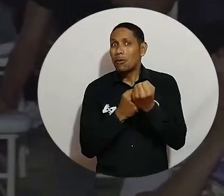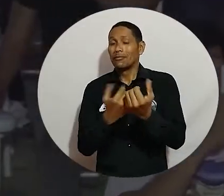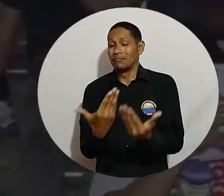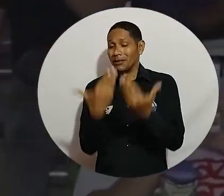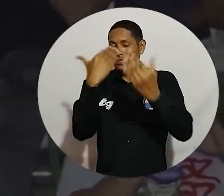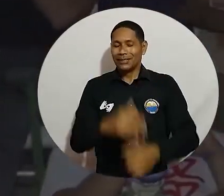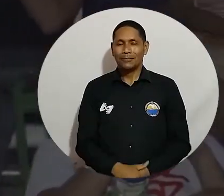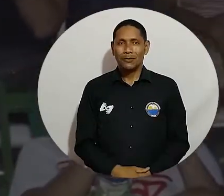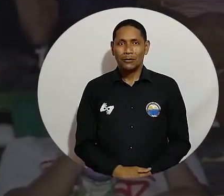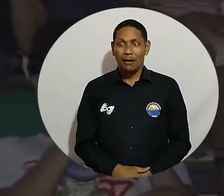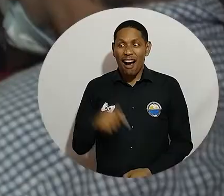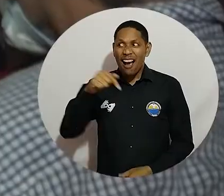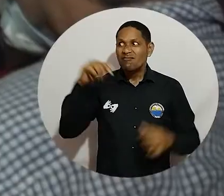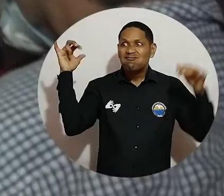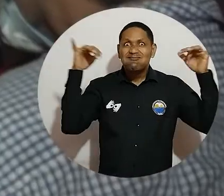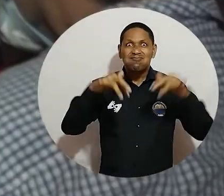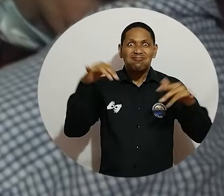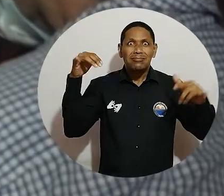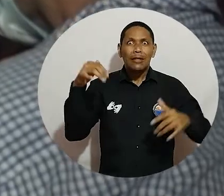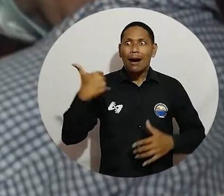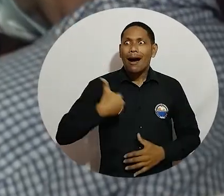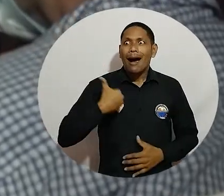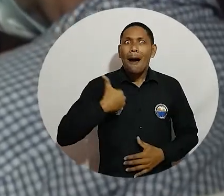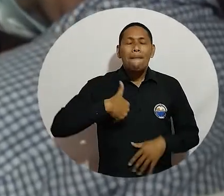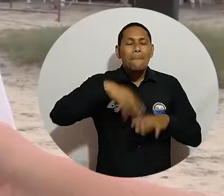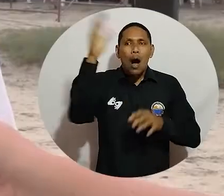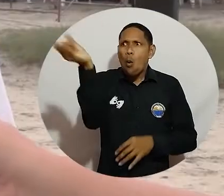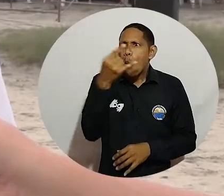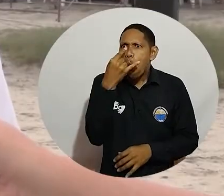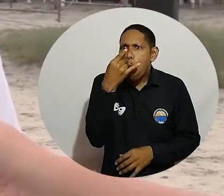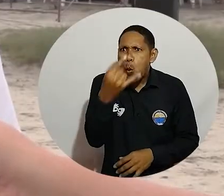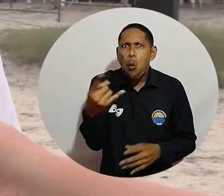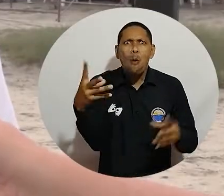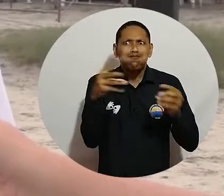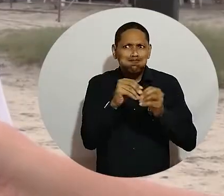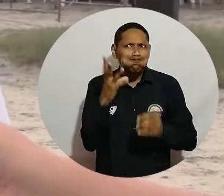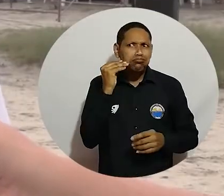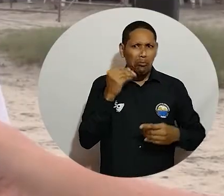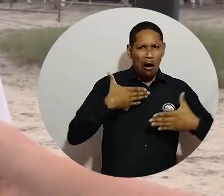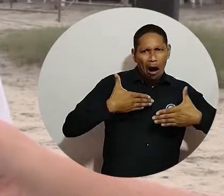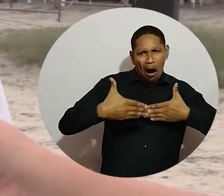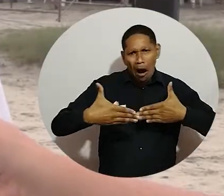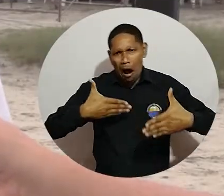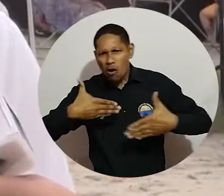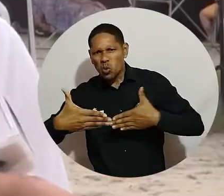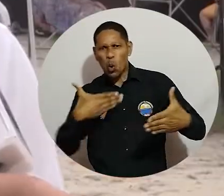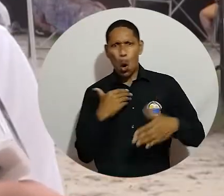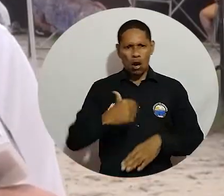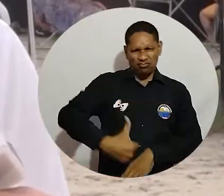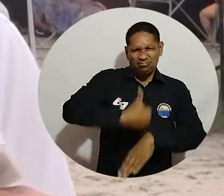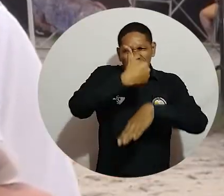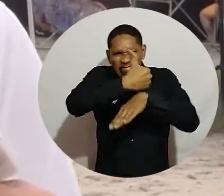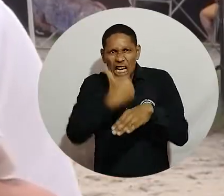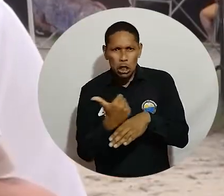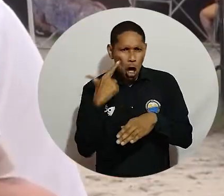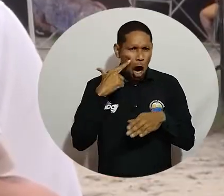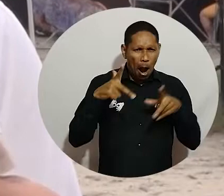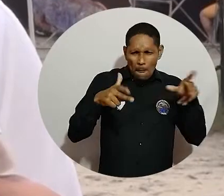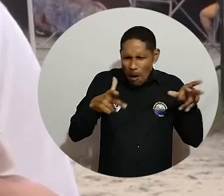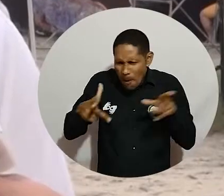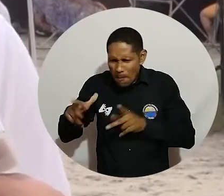universidad. A partir de este festival tú encuentras que jóvenes se interesan, se fortalecen y crecen como actores,